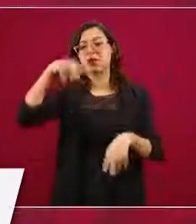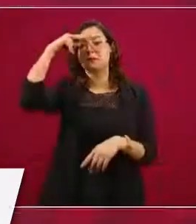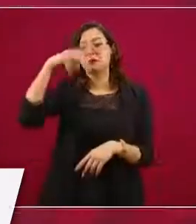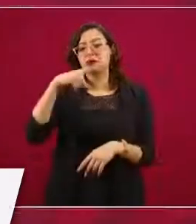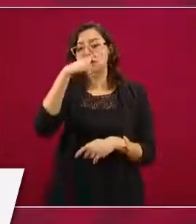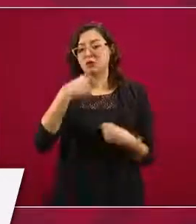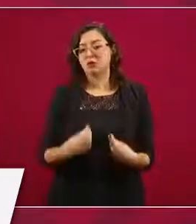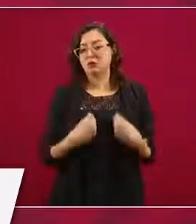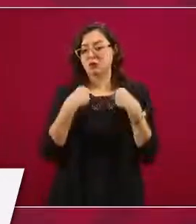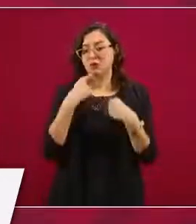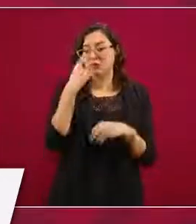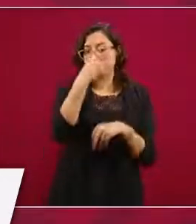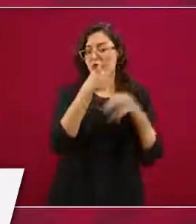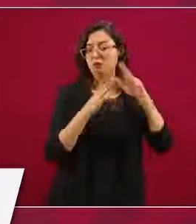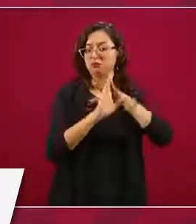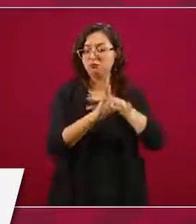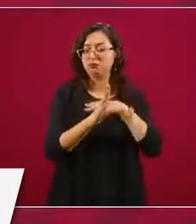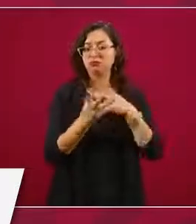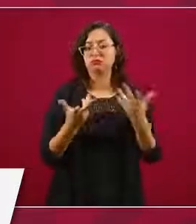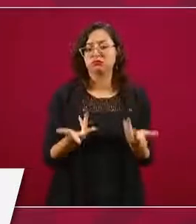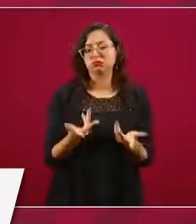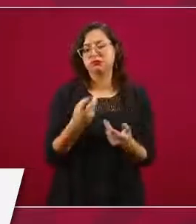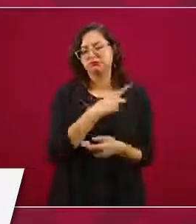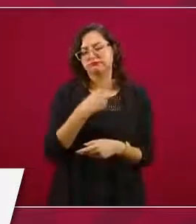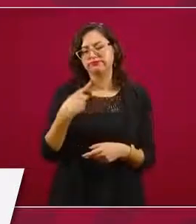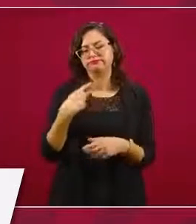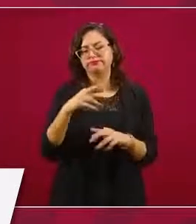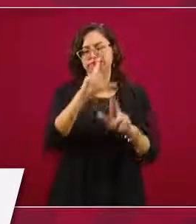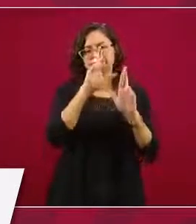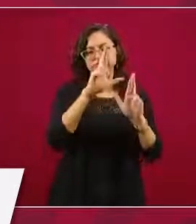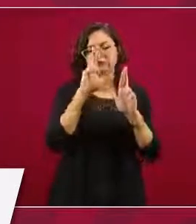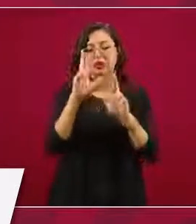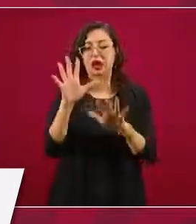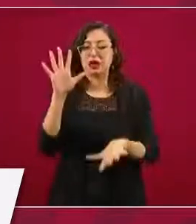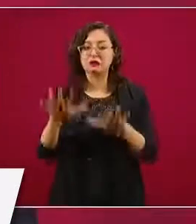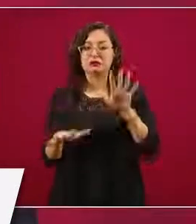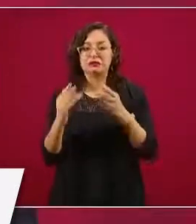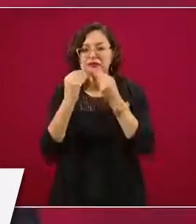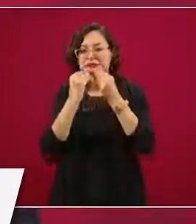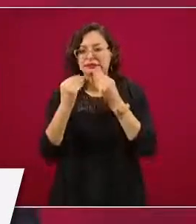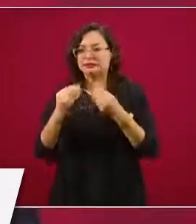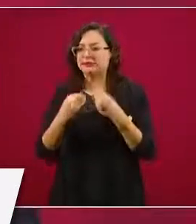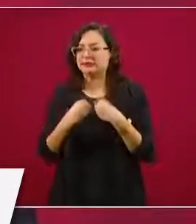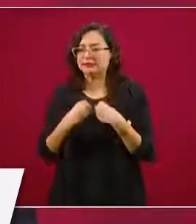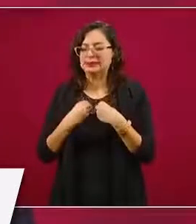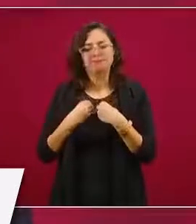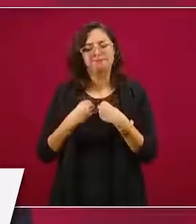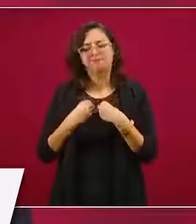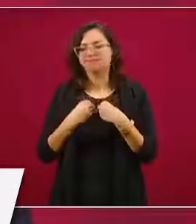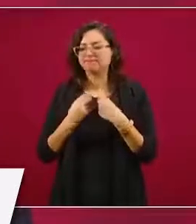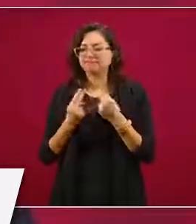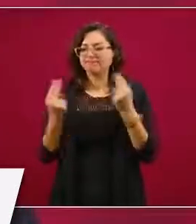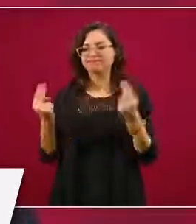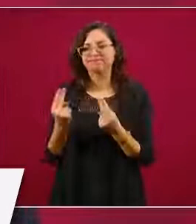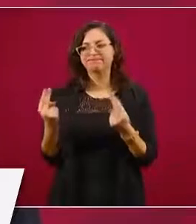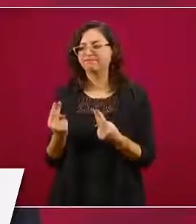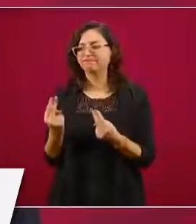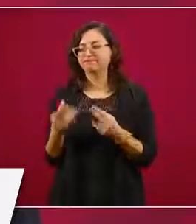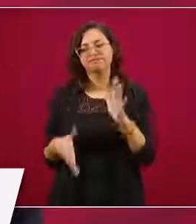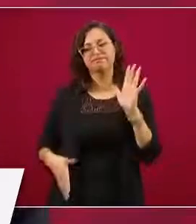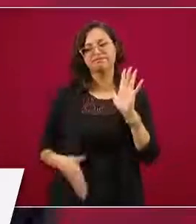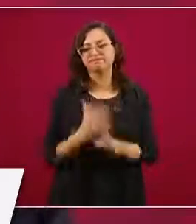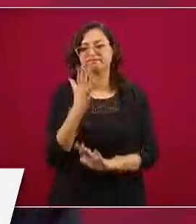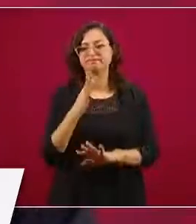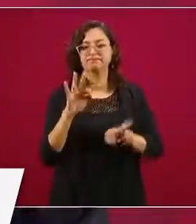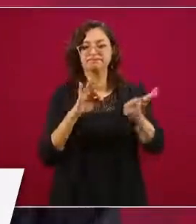a nuestros compatriotas que por necesidad se han tenido que ir a trabajar, a vivir,